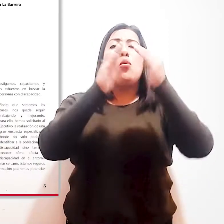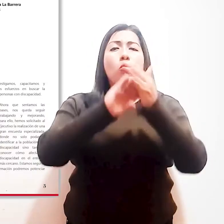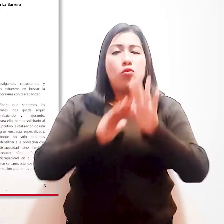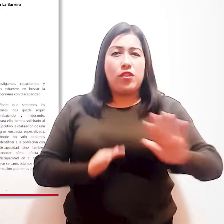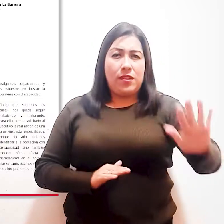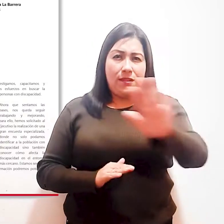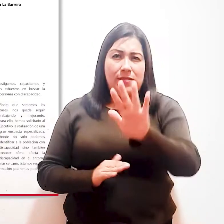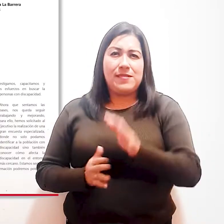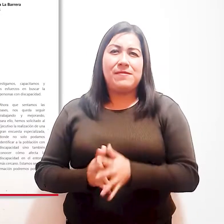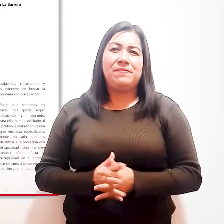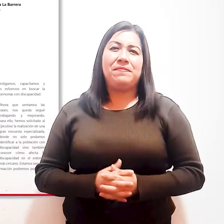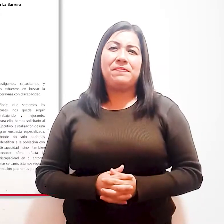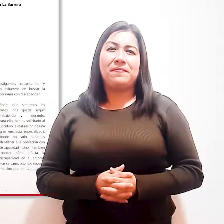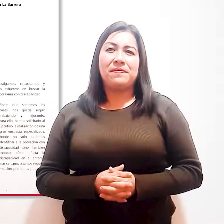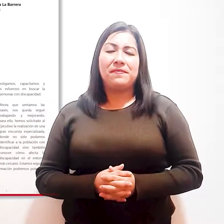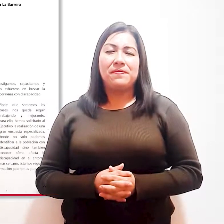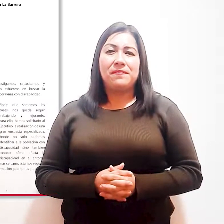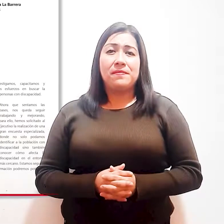las comunidades.